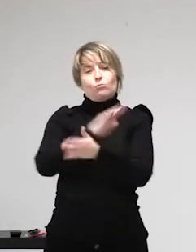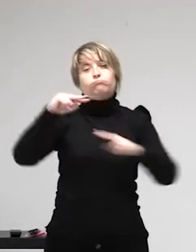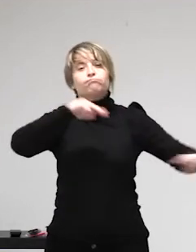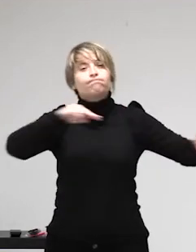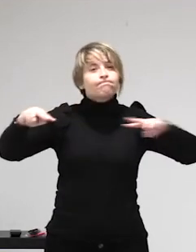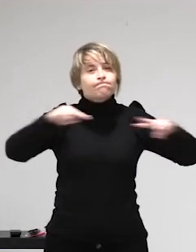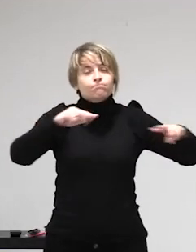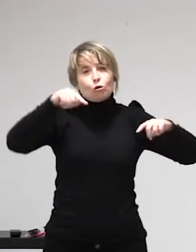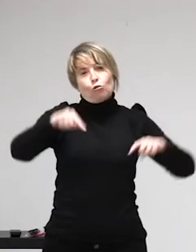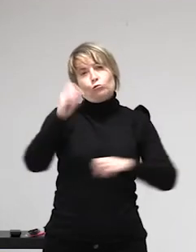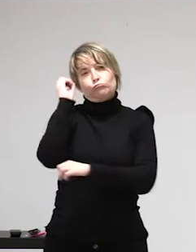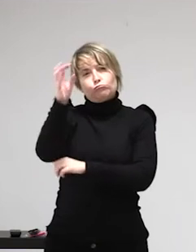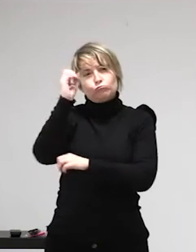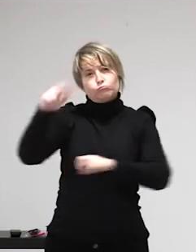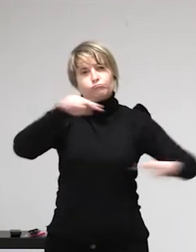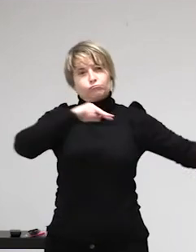retiradas de tutela,